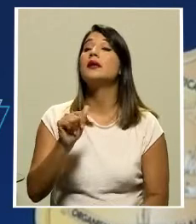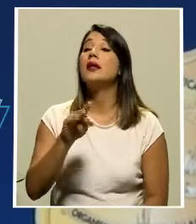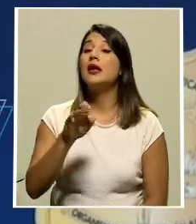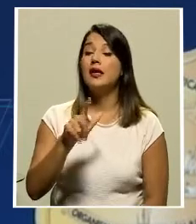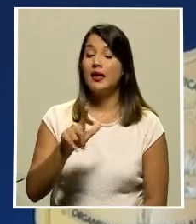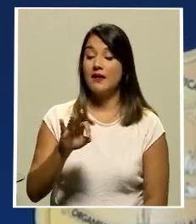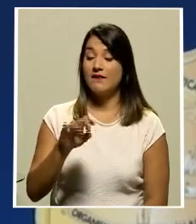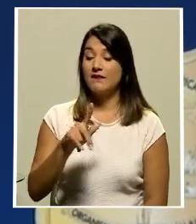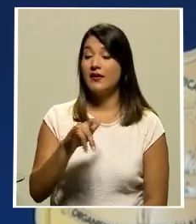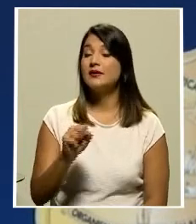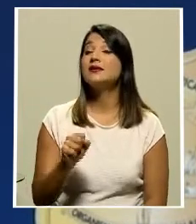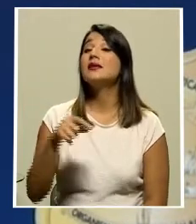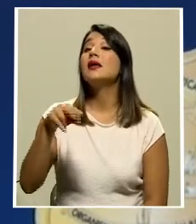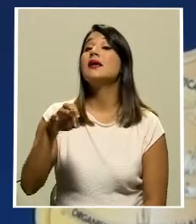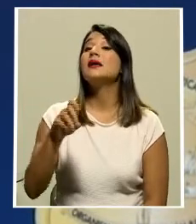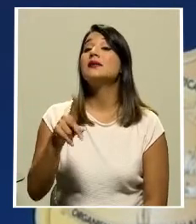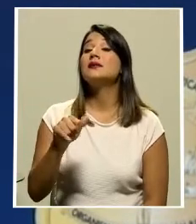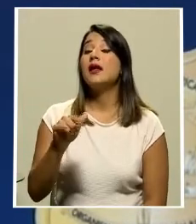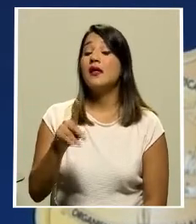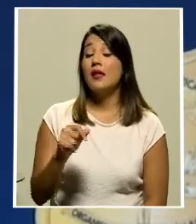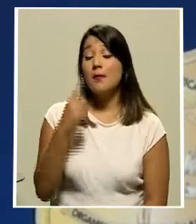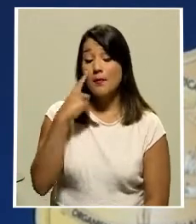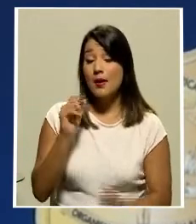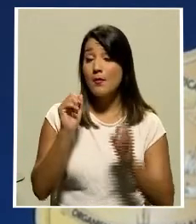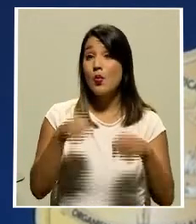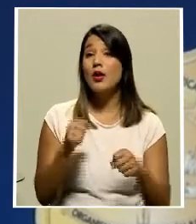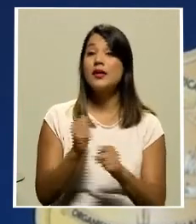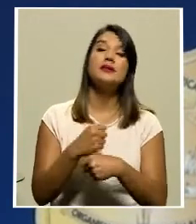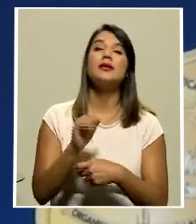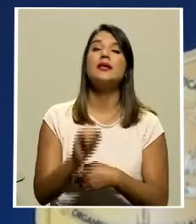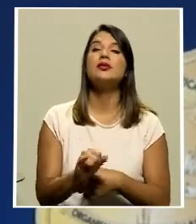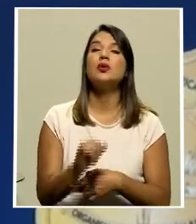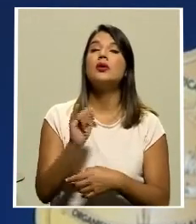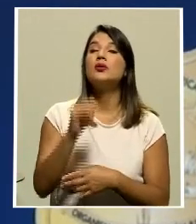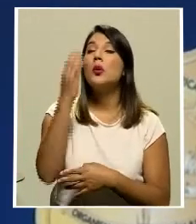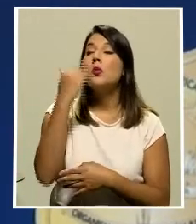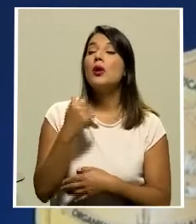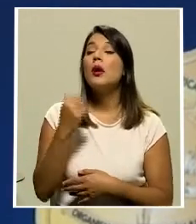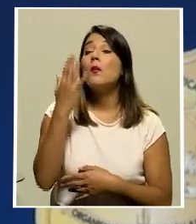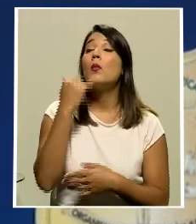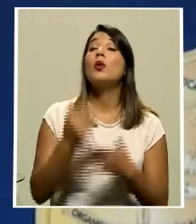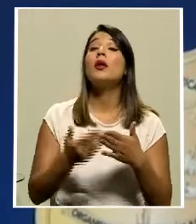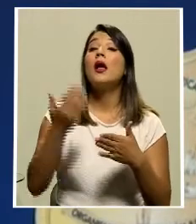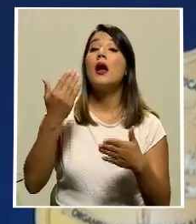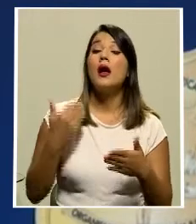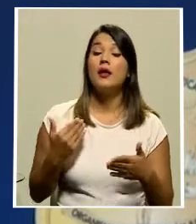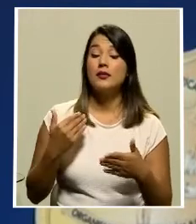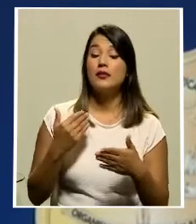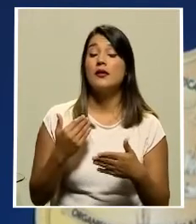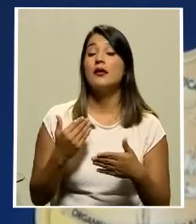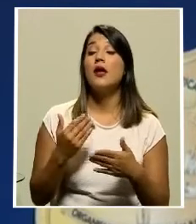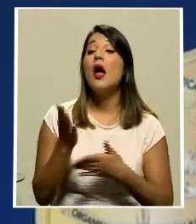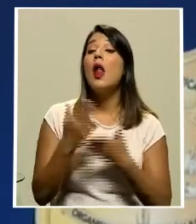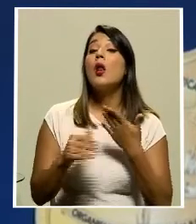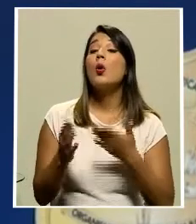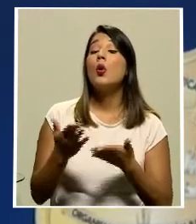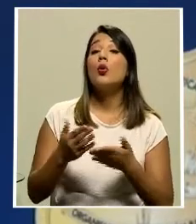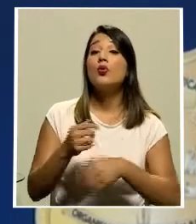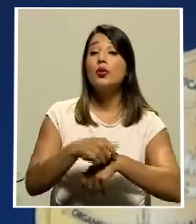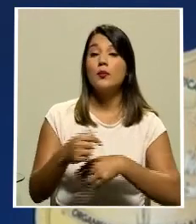para hacer estas estafas Esto porque anteriormente hace un tiempo